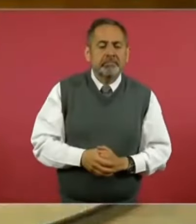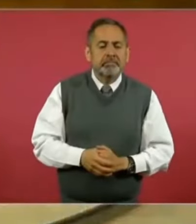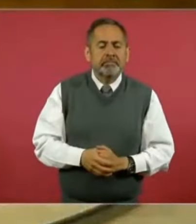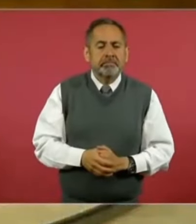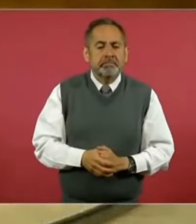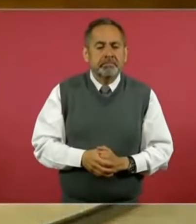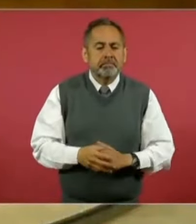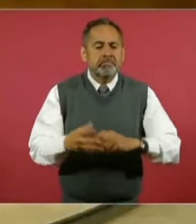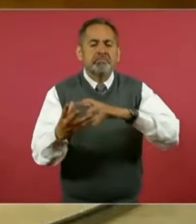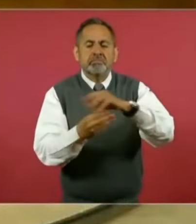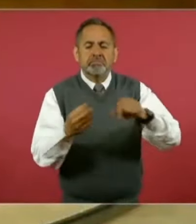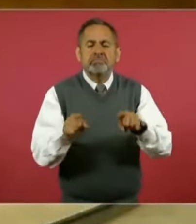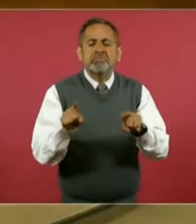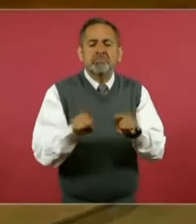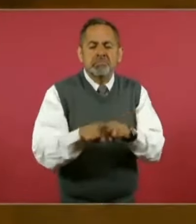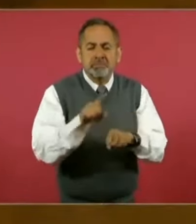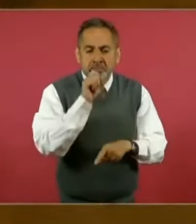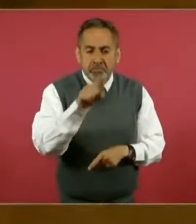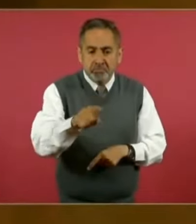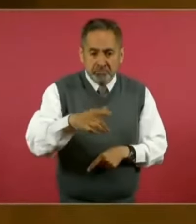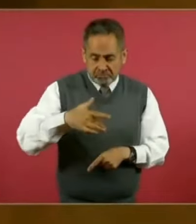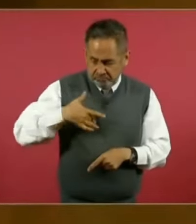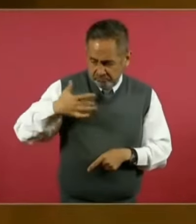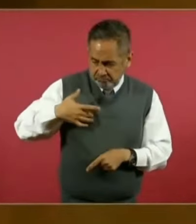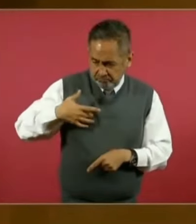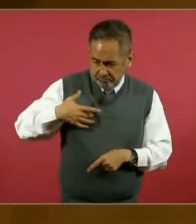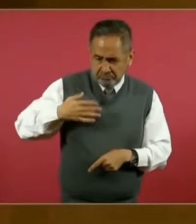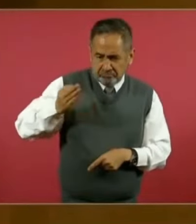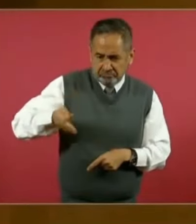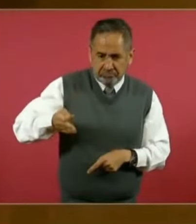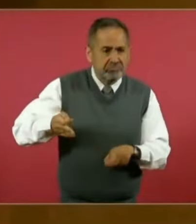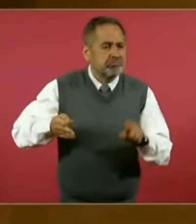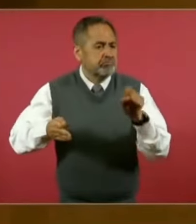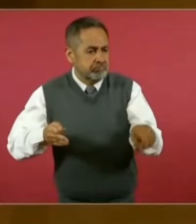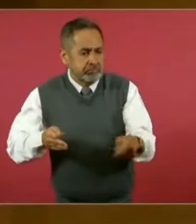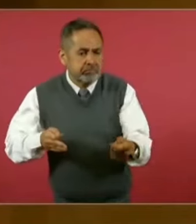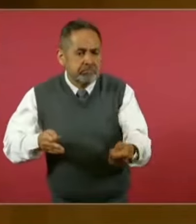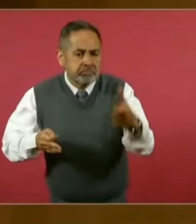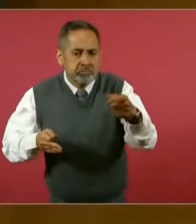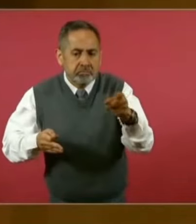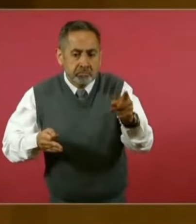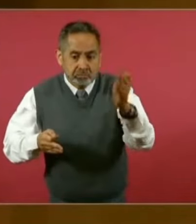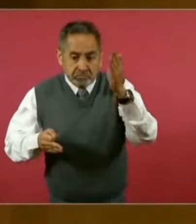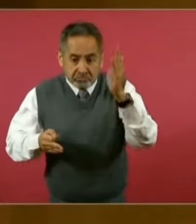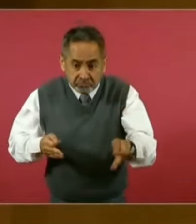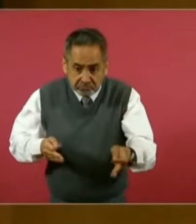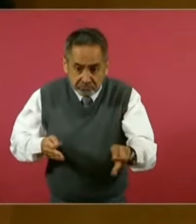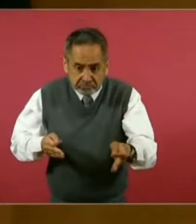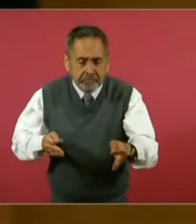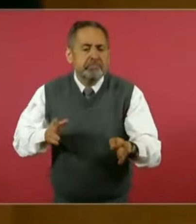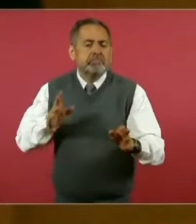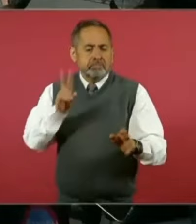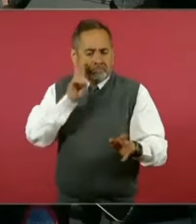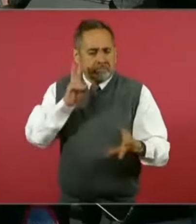con la misma disposición en la que espero que usted vote a favor de esta iniciativa.